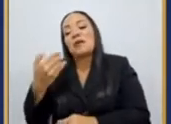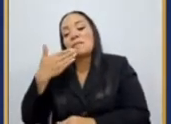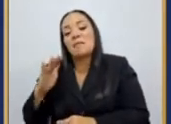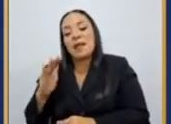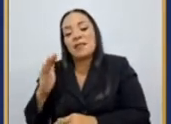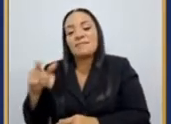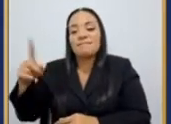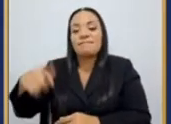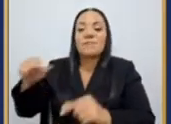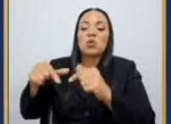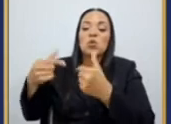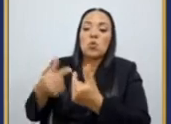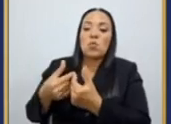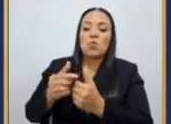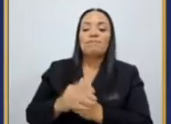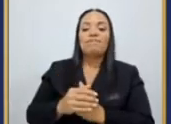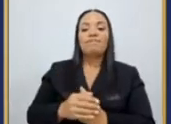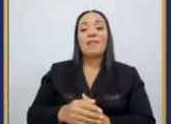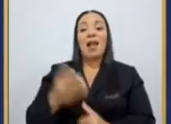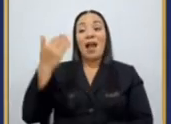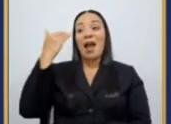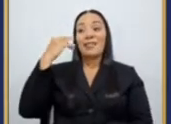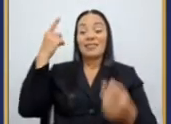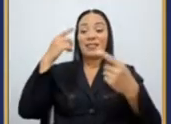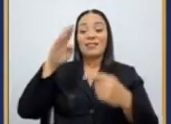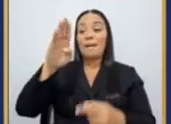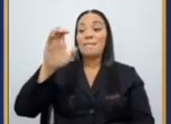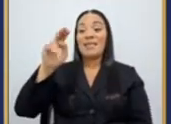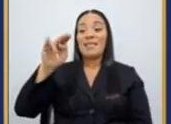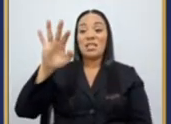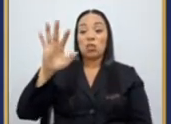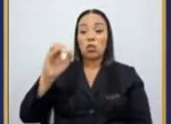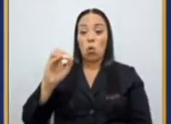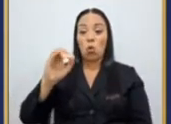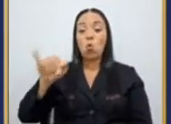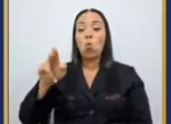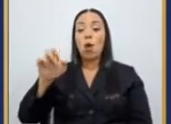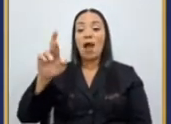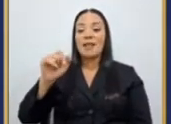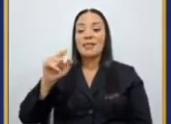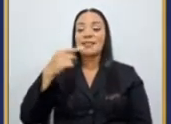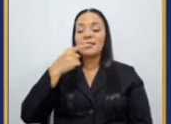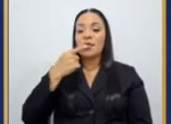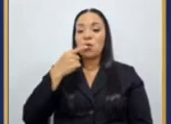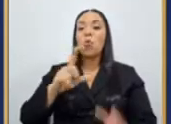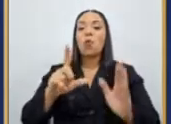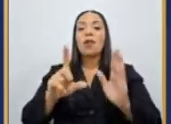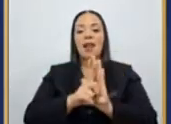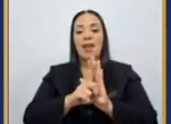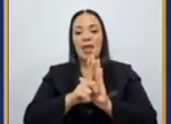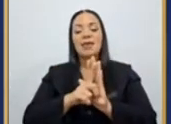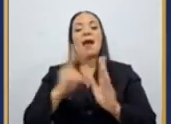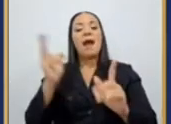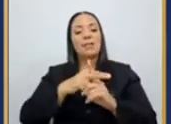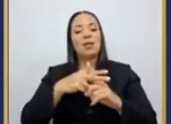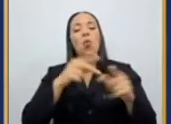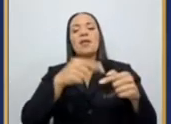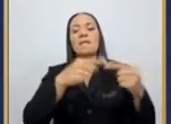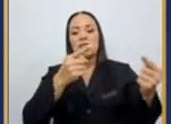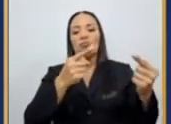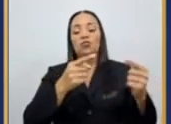quienes, como Benito Juárez dijo, no, a mis enemigos la ley se las aplico y a mis amigos